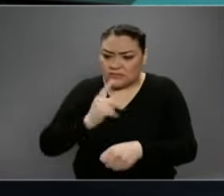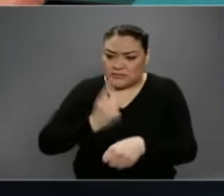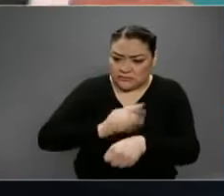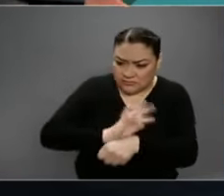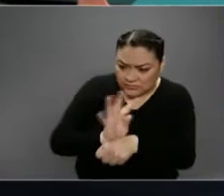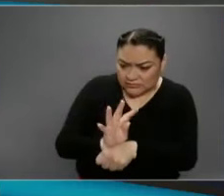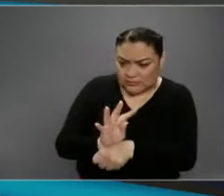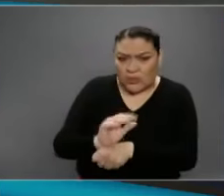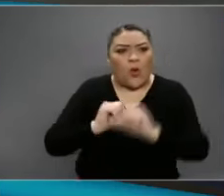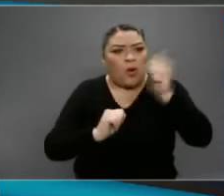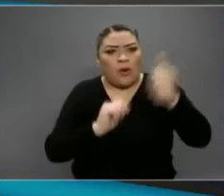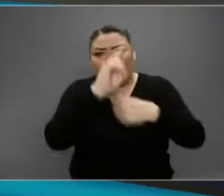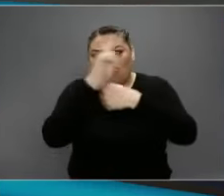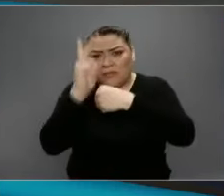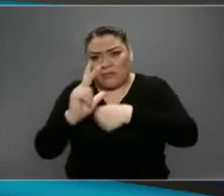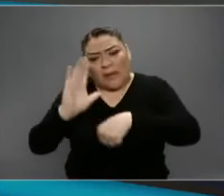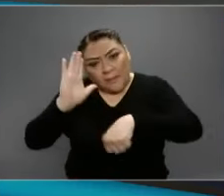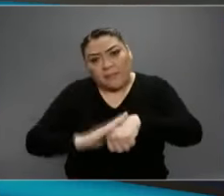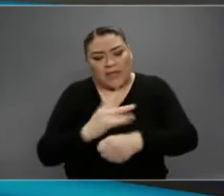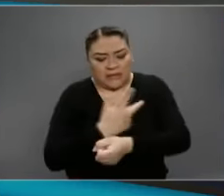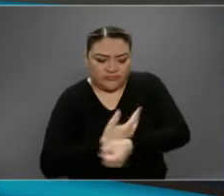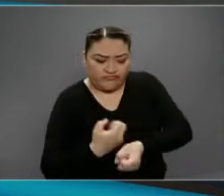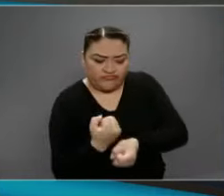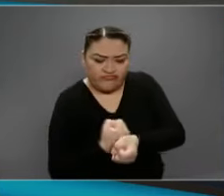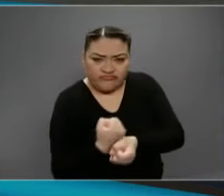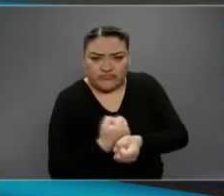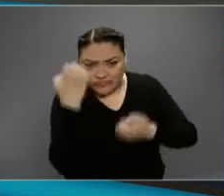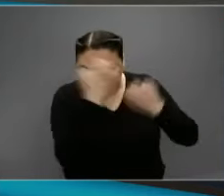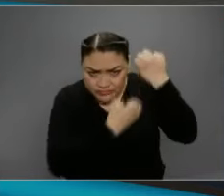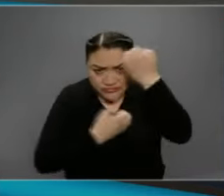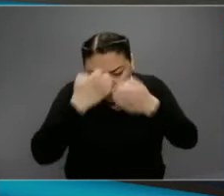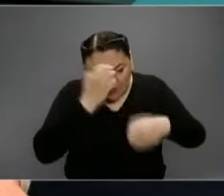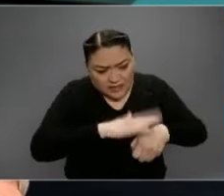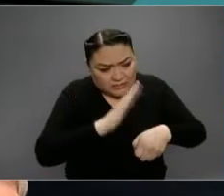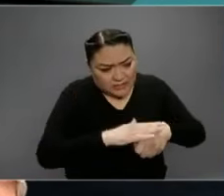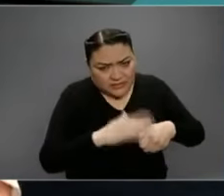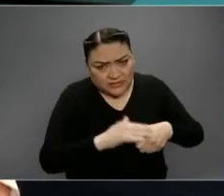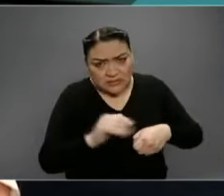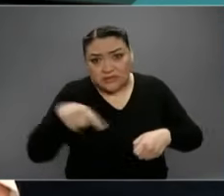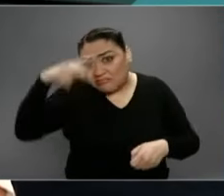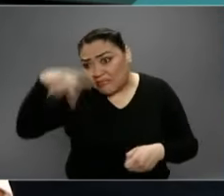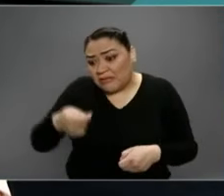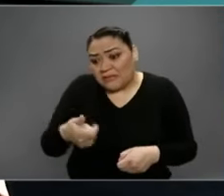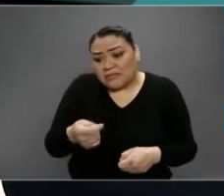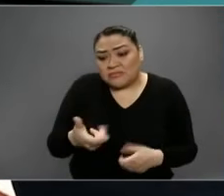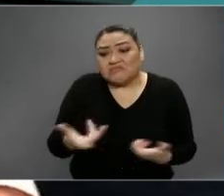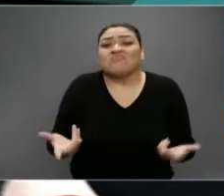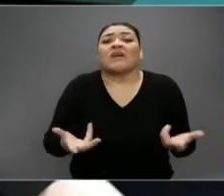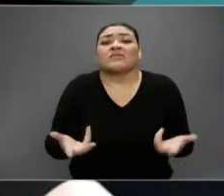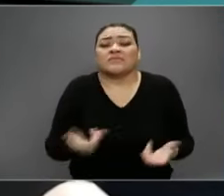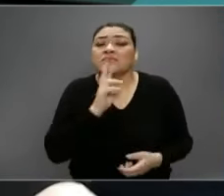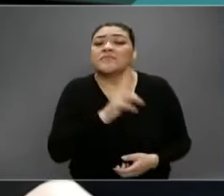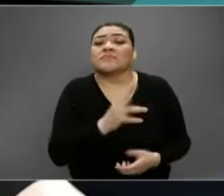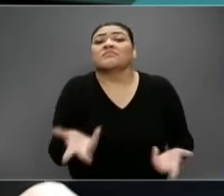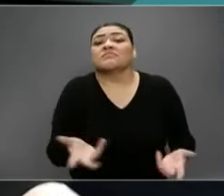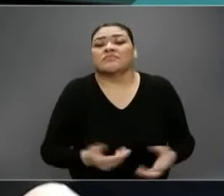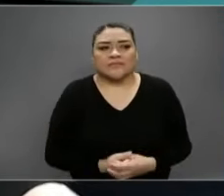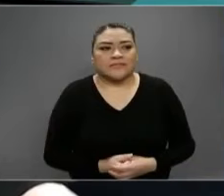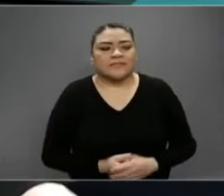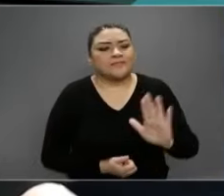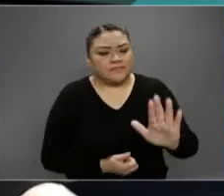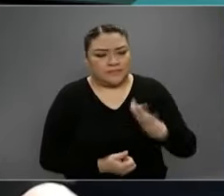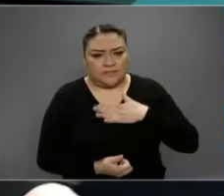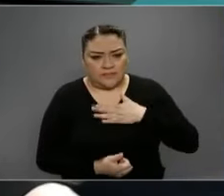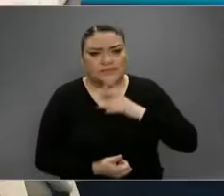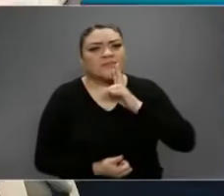países se reportan más porque se hacen más pruebas. ¿Qué se puede contestar? Mira, ante eso lo